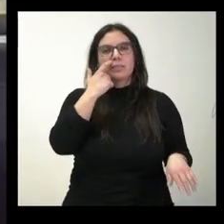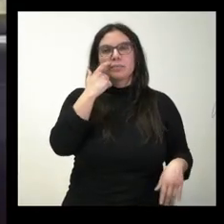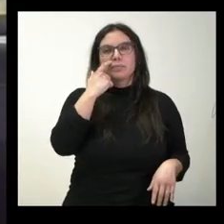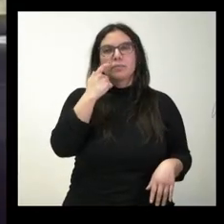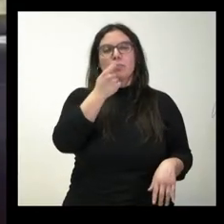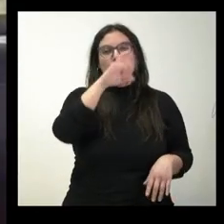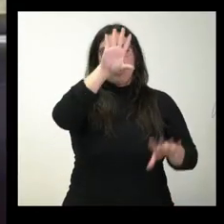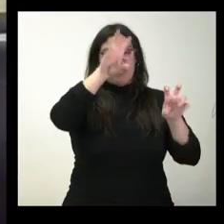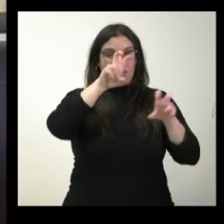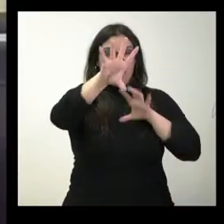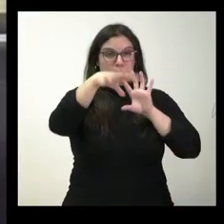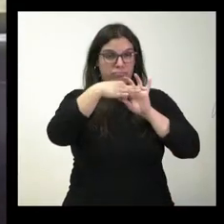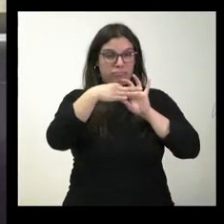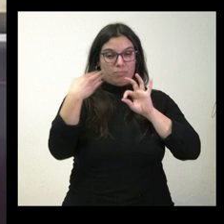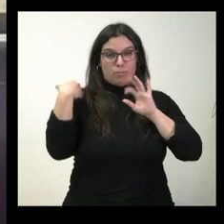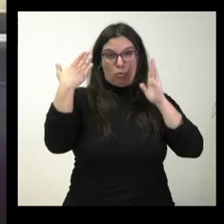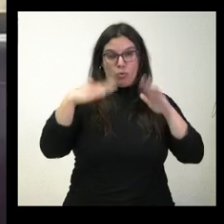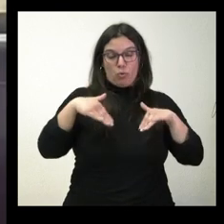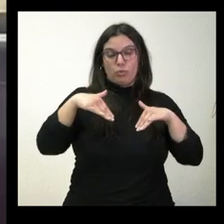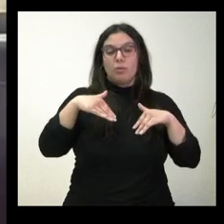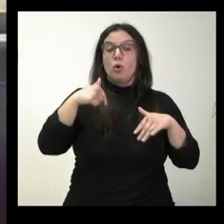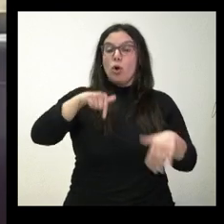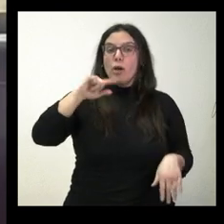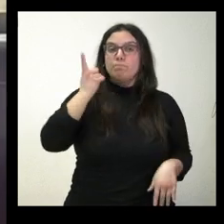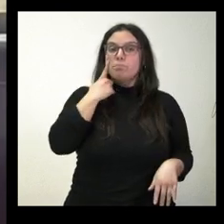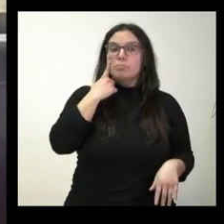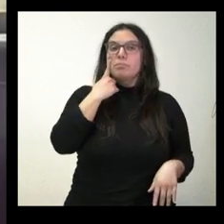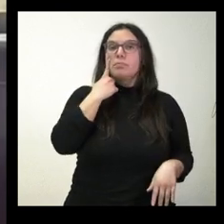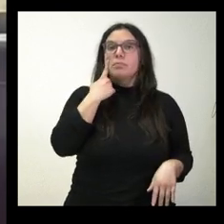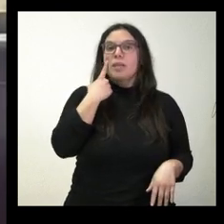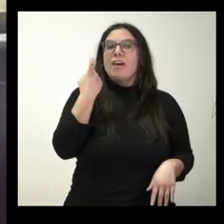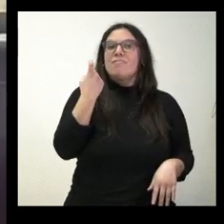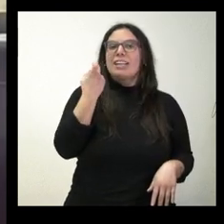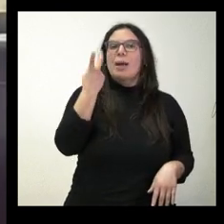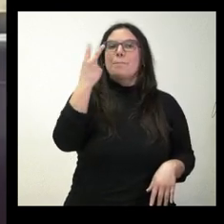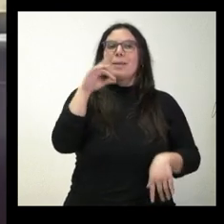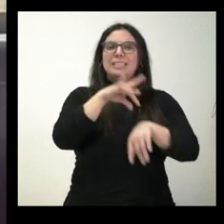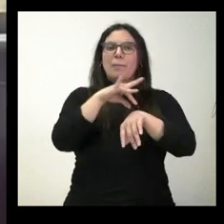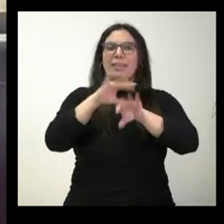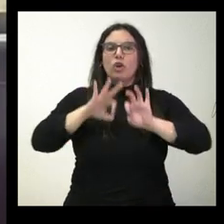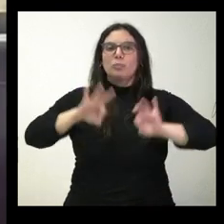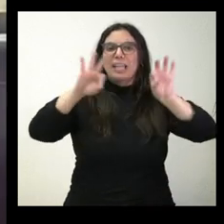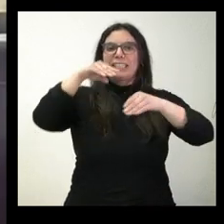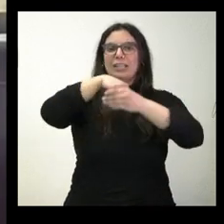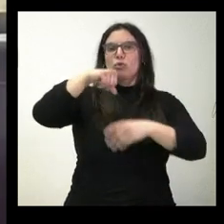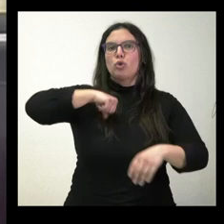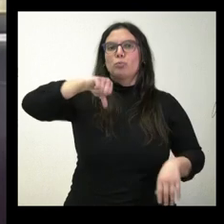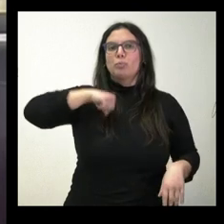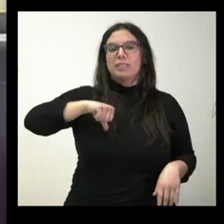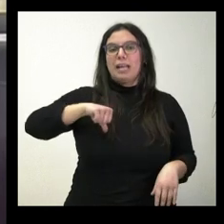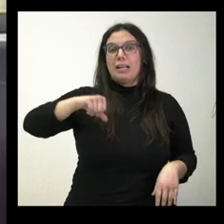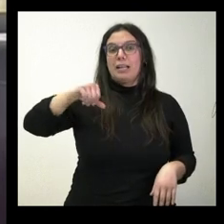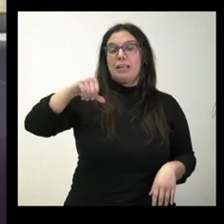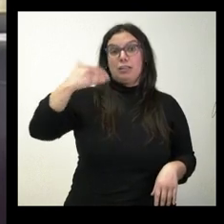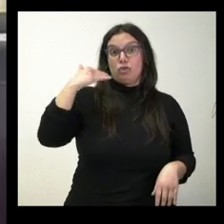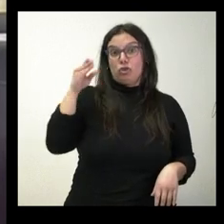un poco con esto último, hoy conocíamos la falta de 20 especialistas médicos en el hospital de Santa Bárbara.